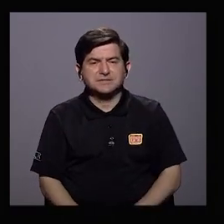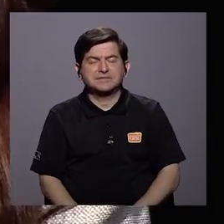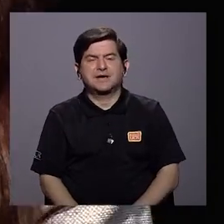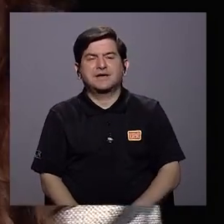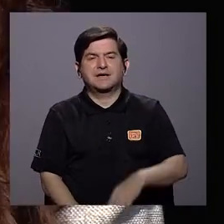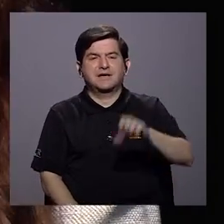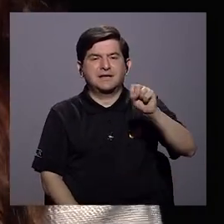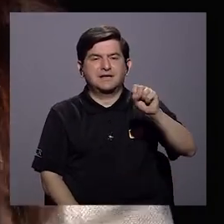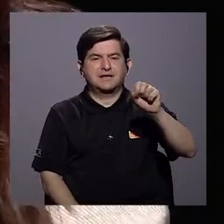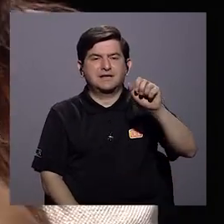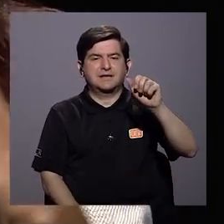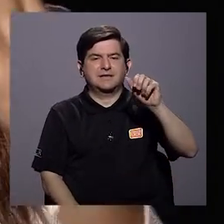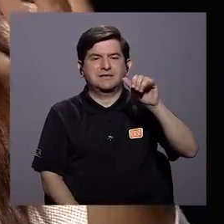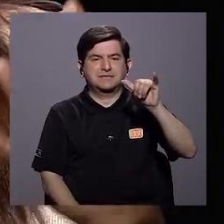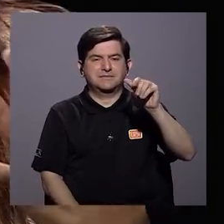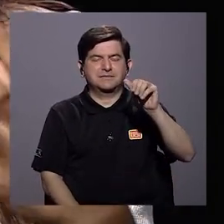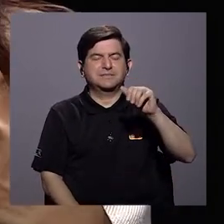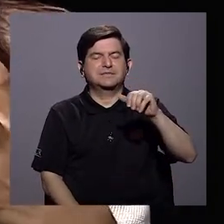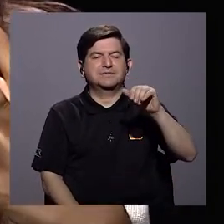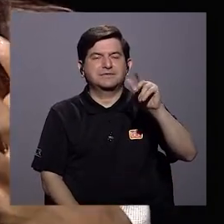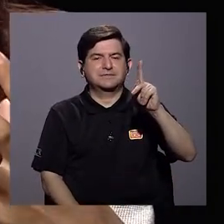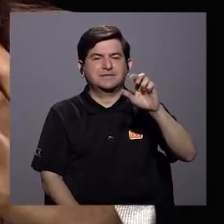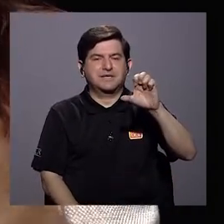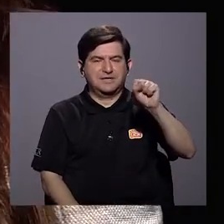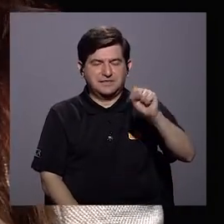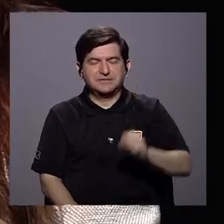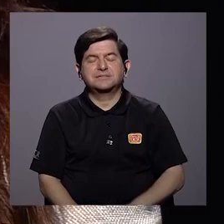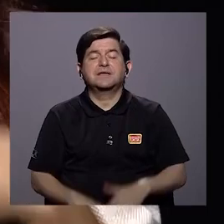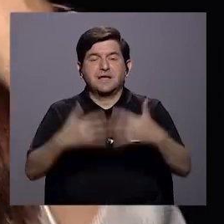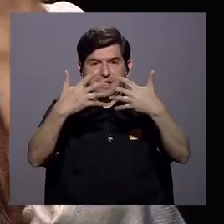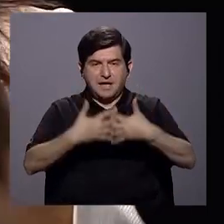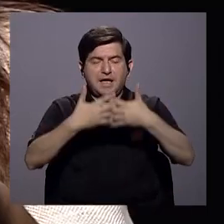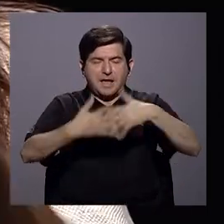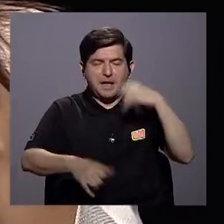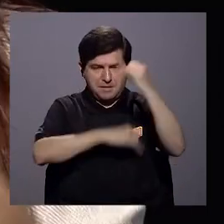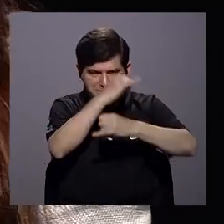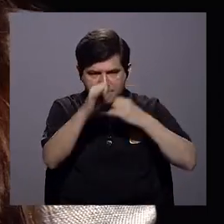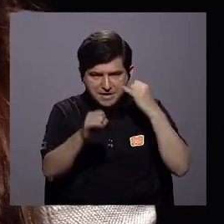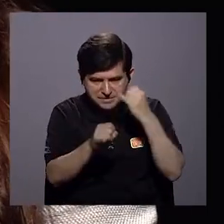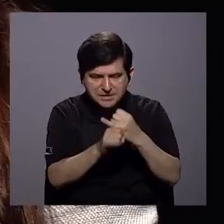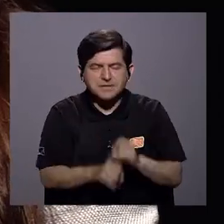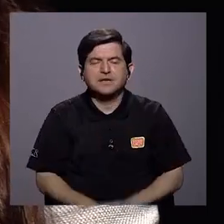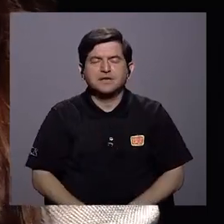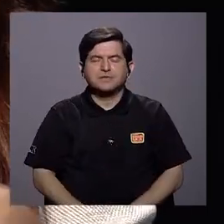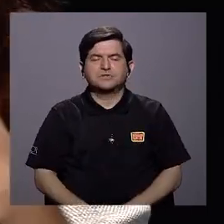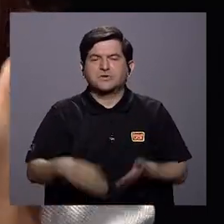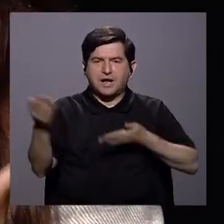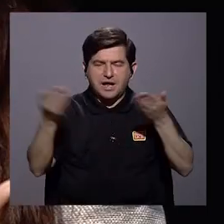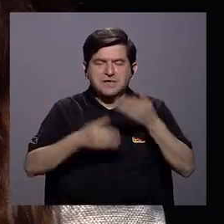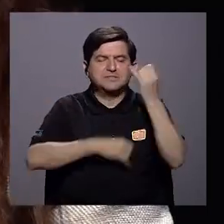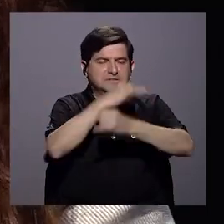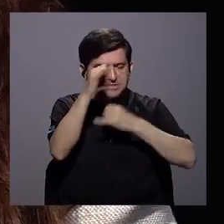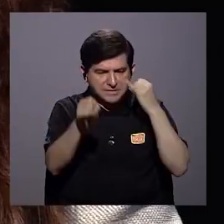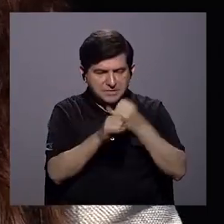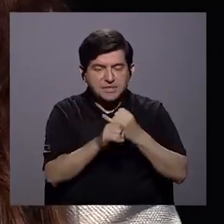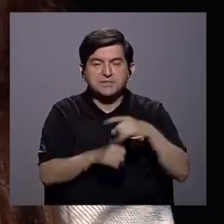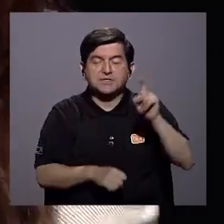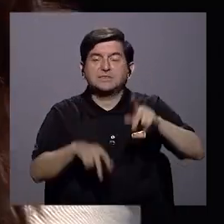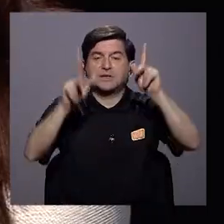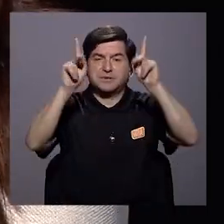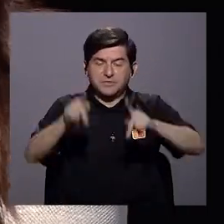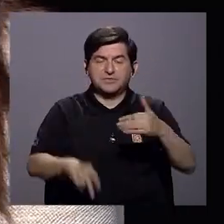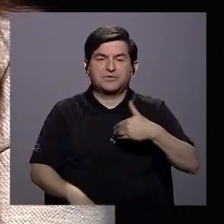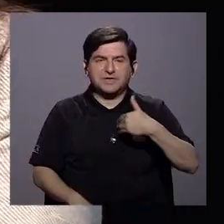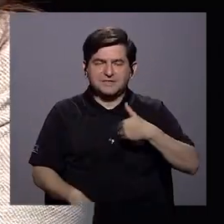Sykes es una empresa de esa economía, vinculada al mercado internacional, brinda servicios internacionales, requiere que las personas